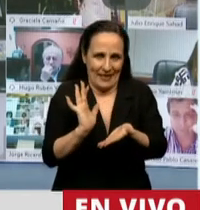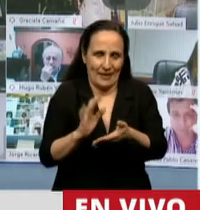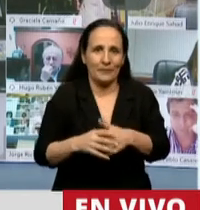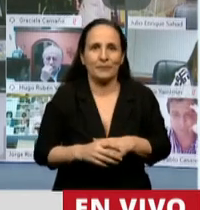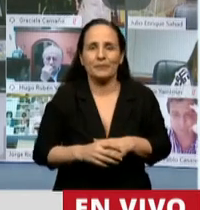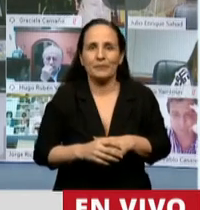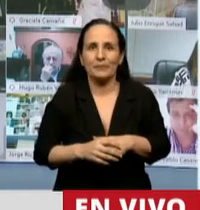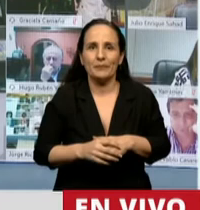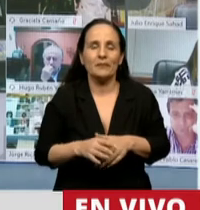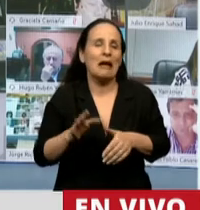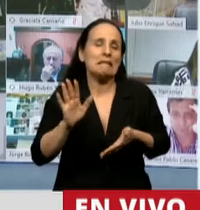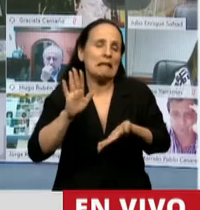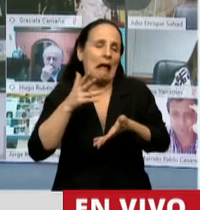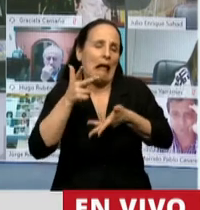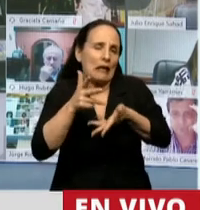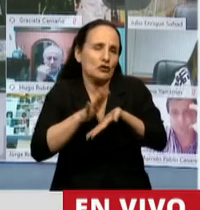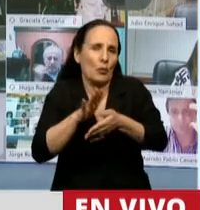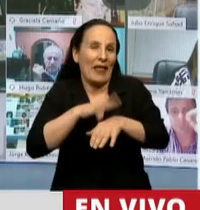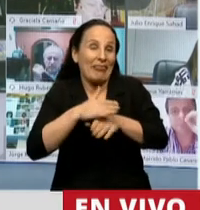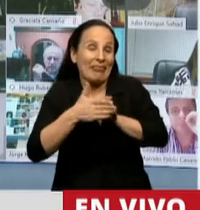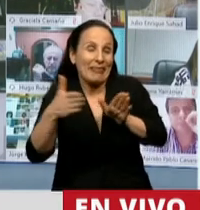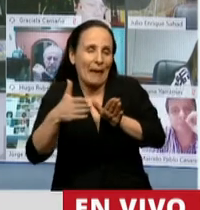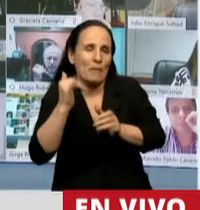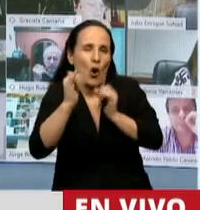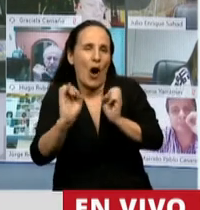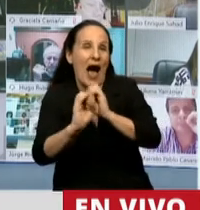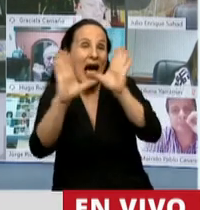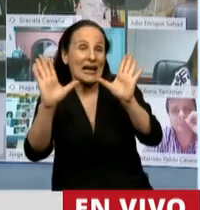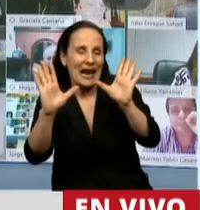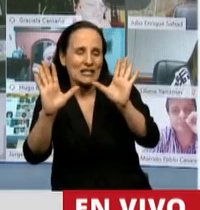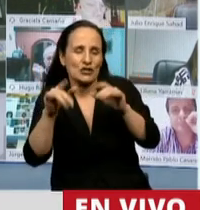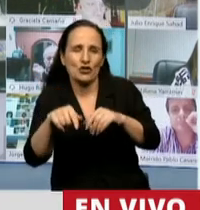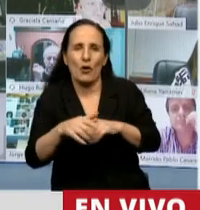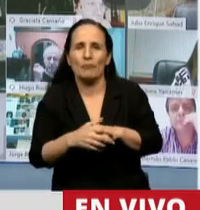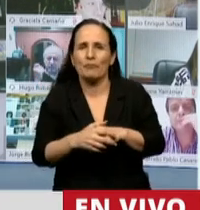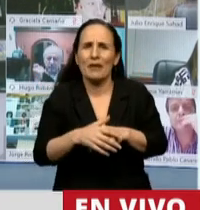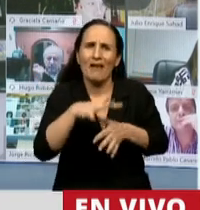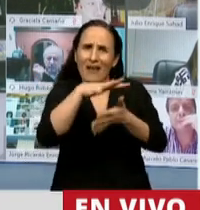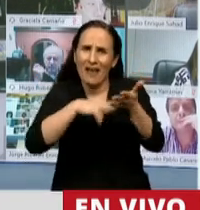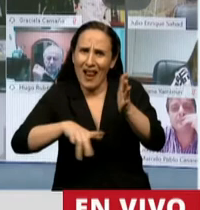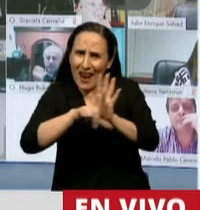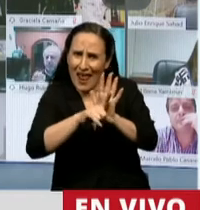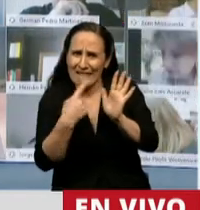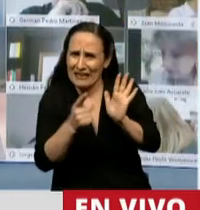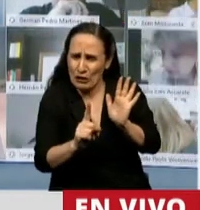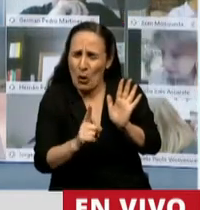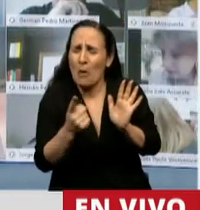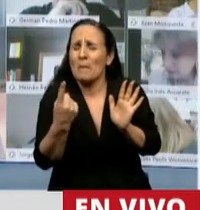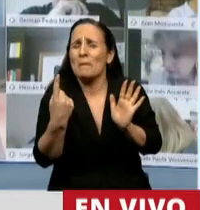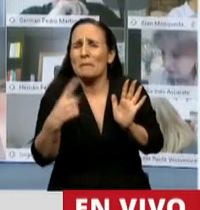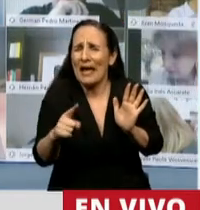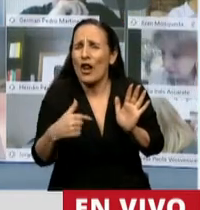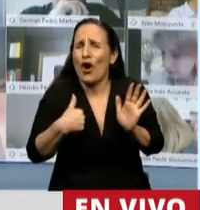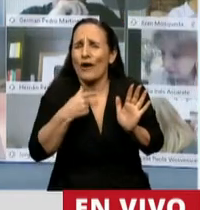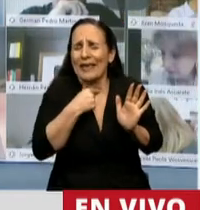solamente una aclaración que no está en el texto de la ley pero queremos dejar expresado